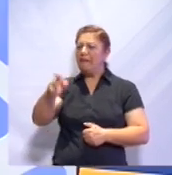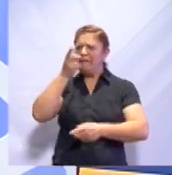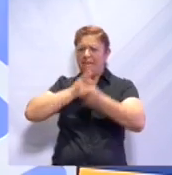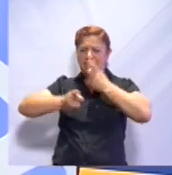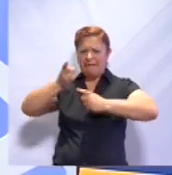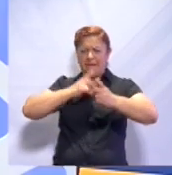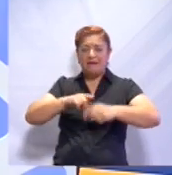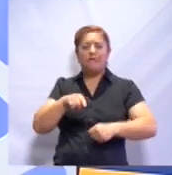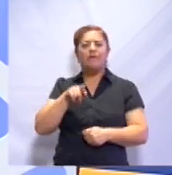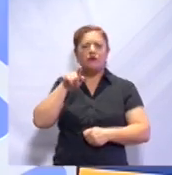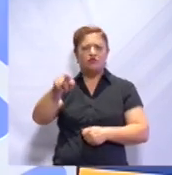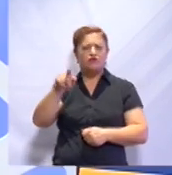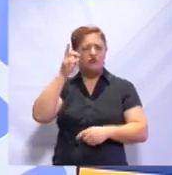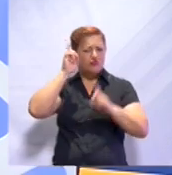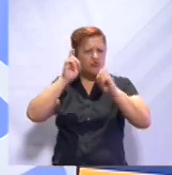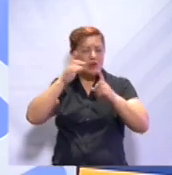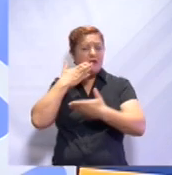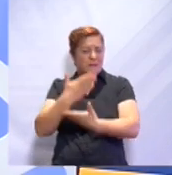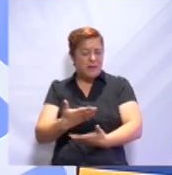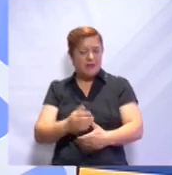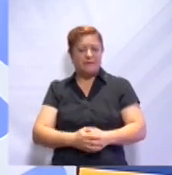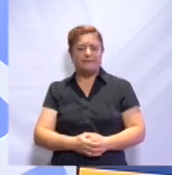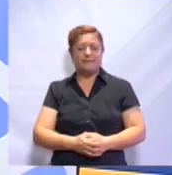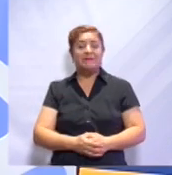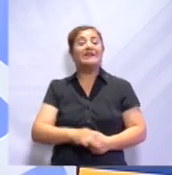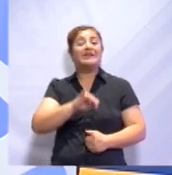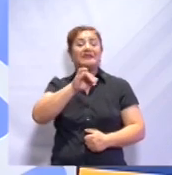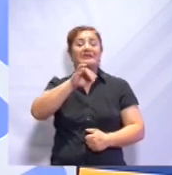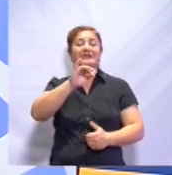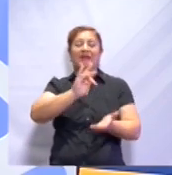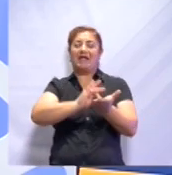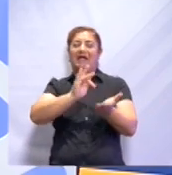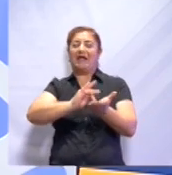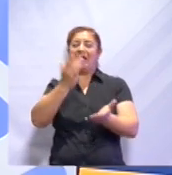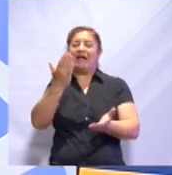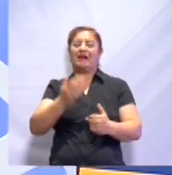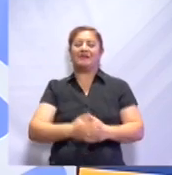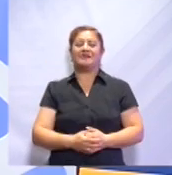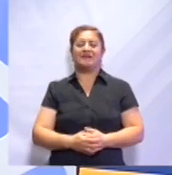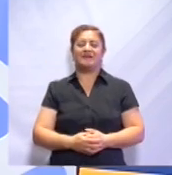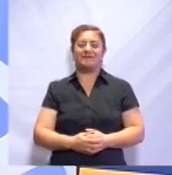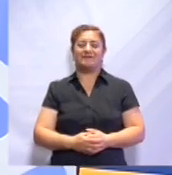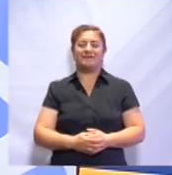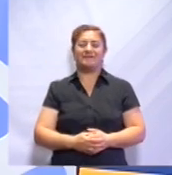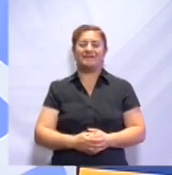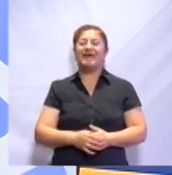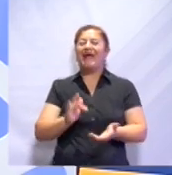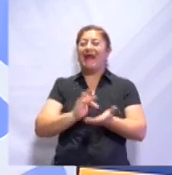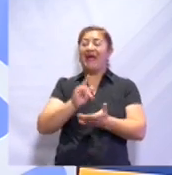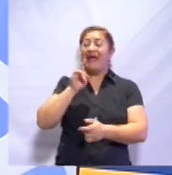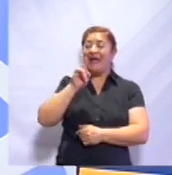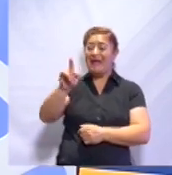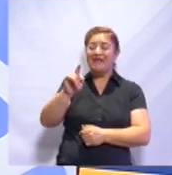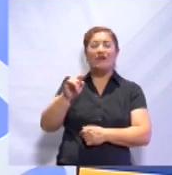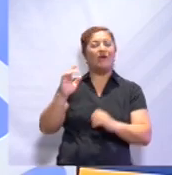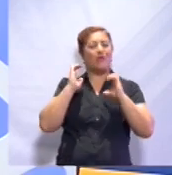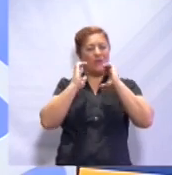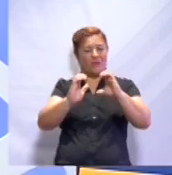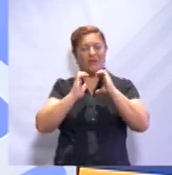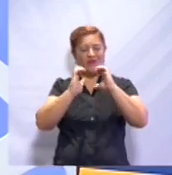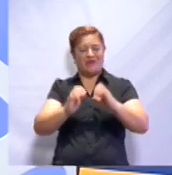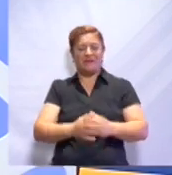¿Pudimos resolver tu duda? Sí, gracias. Gracias a ti, Dani. Cuídate mucho.